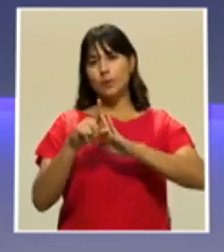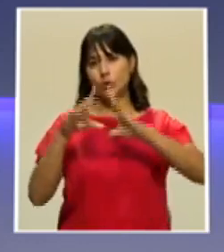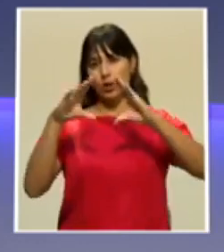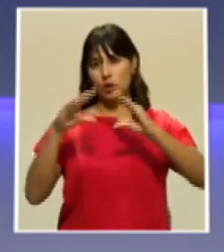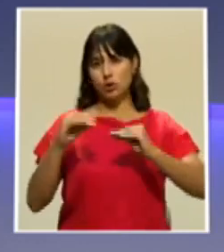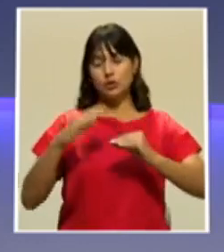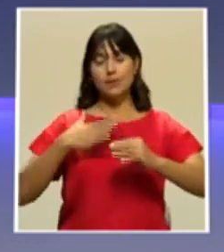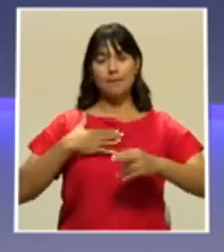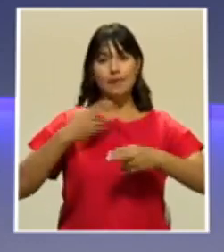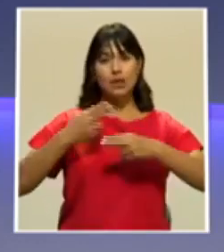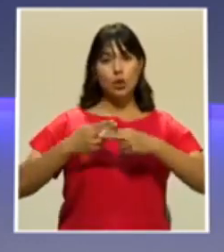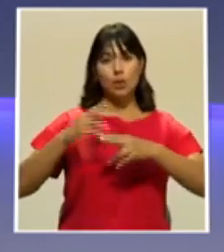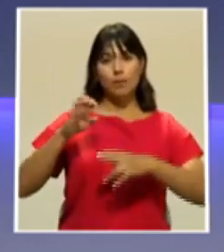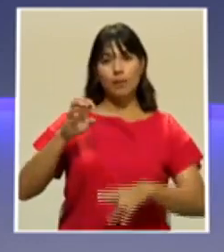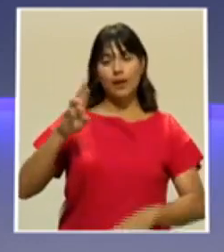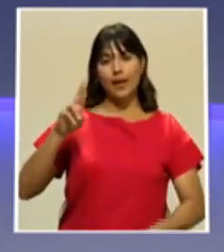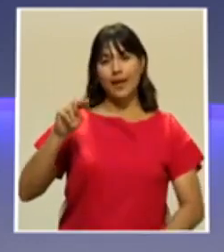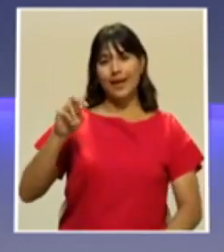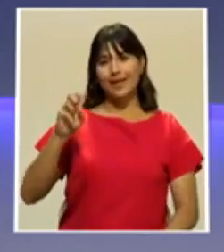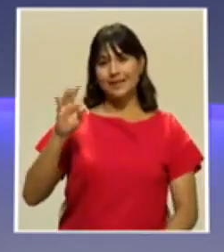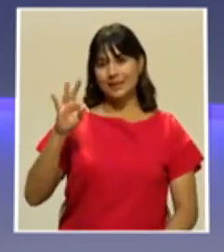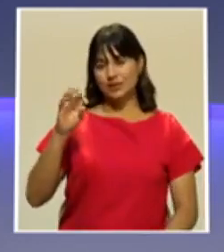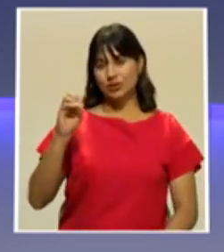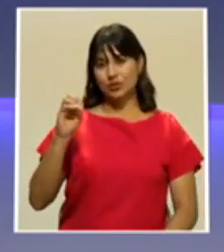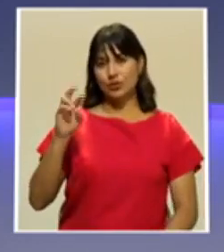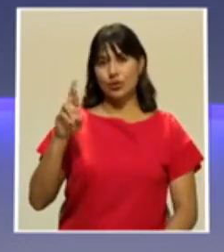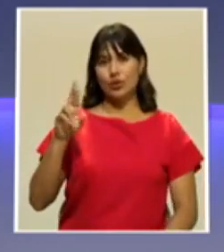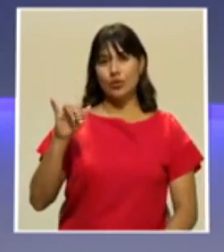El proyecto